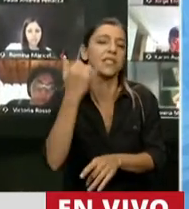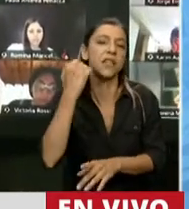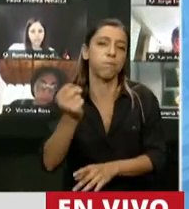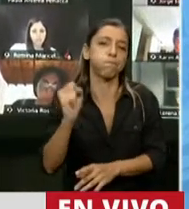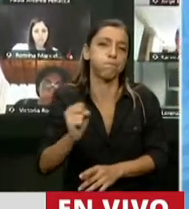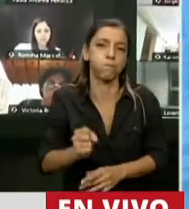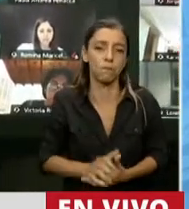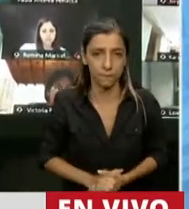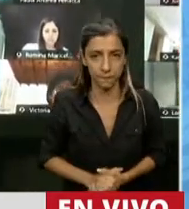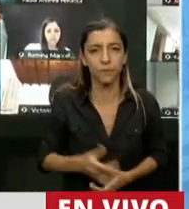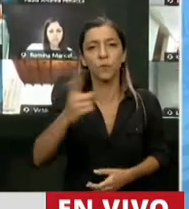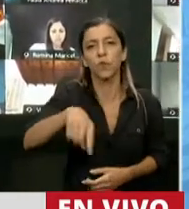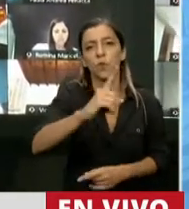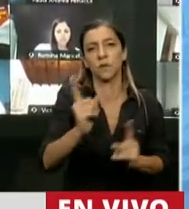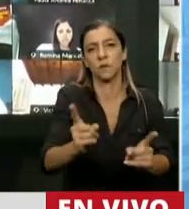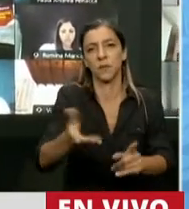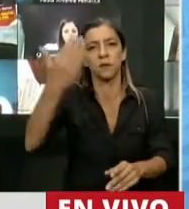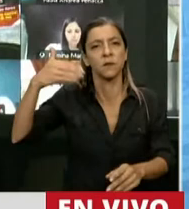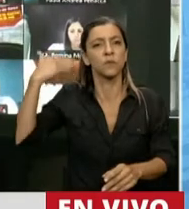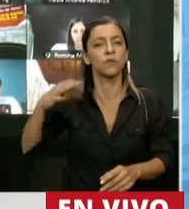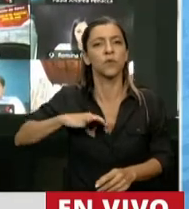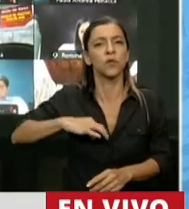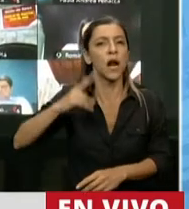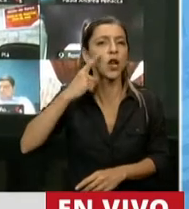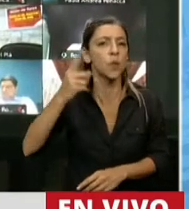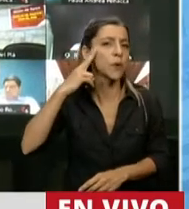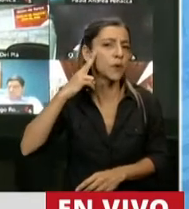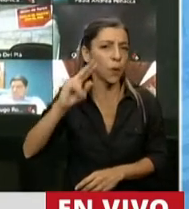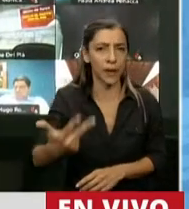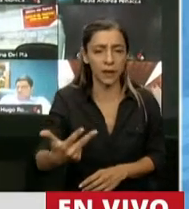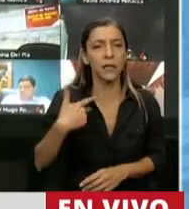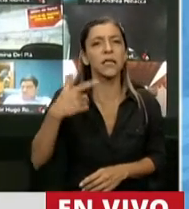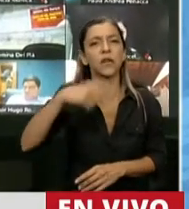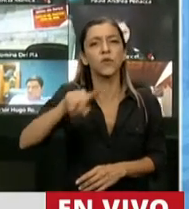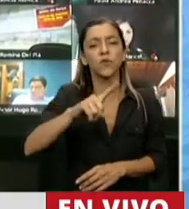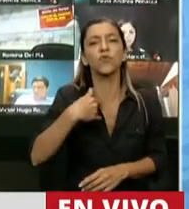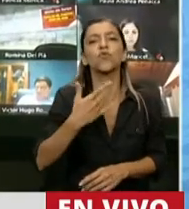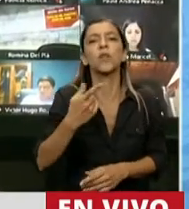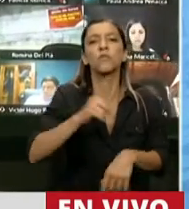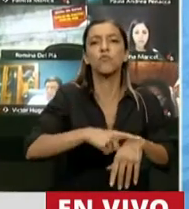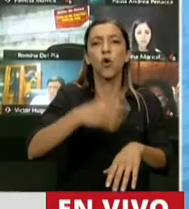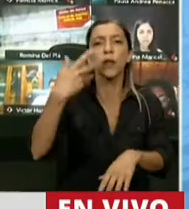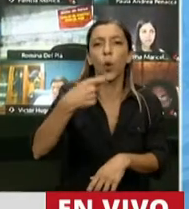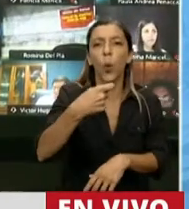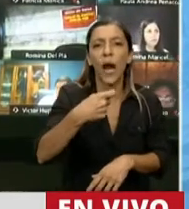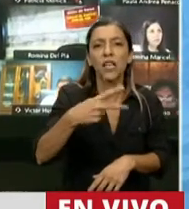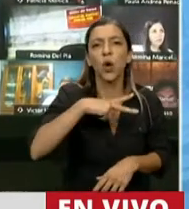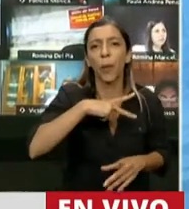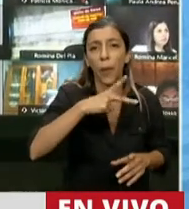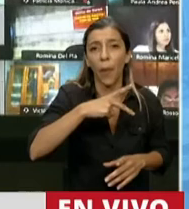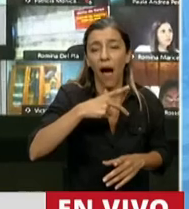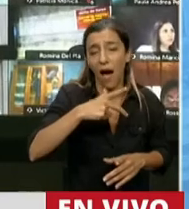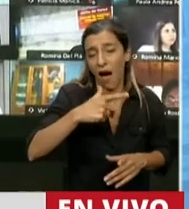Lo llevaron adelante ustedes en 1993 cuando privatizaron las jubilaciones. En realidad